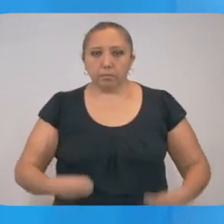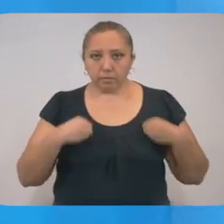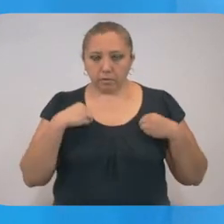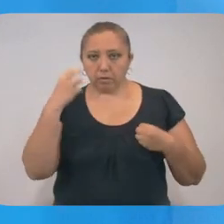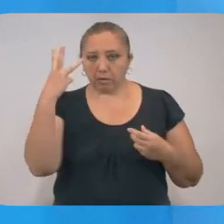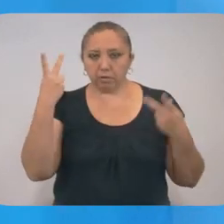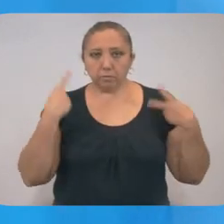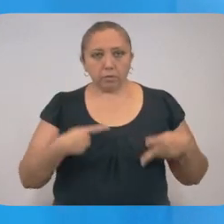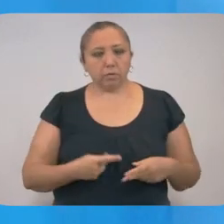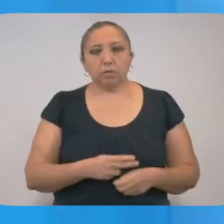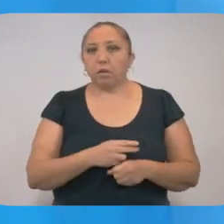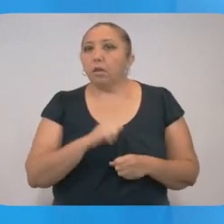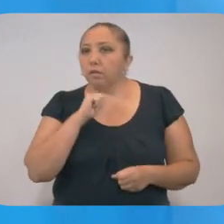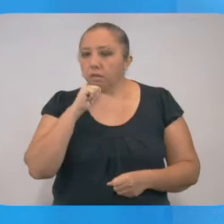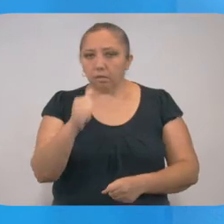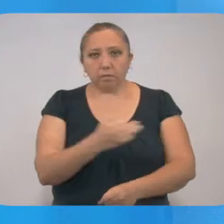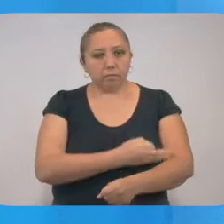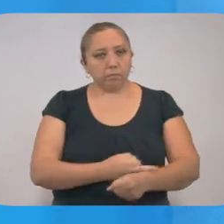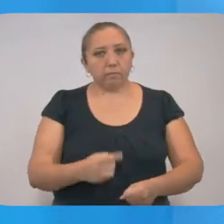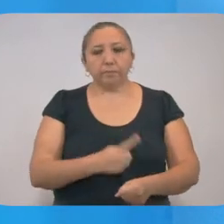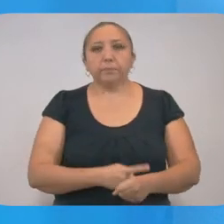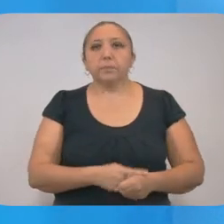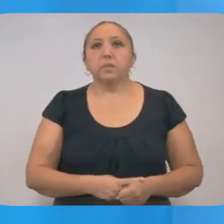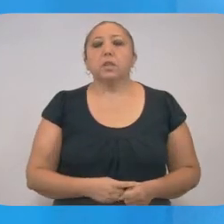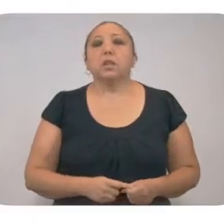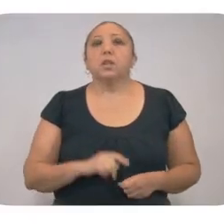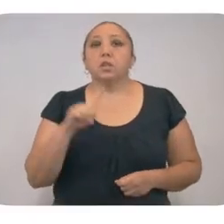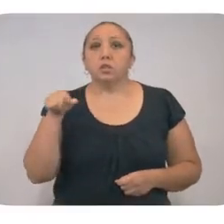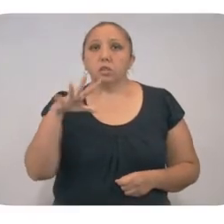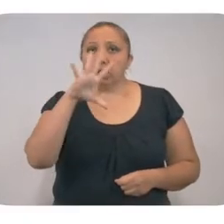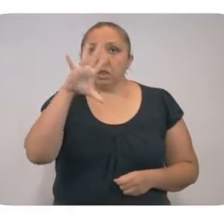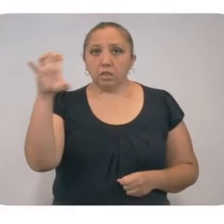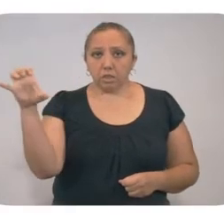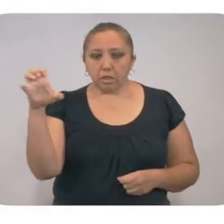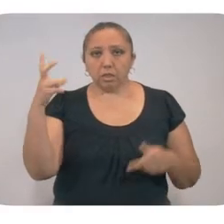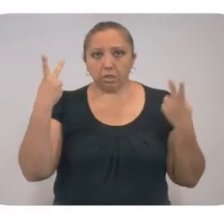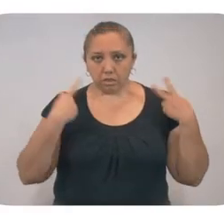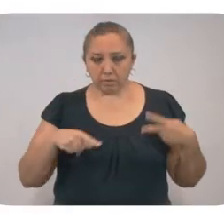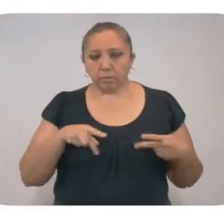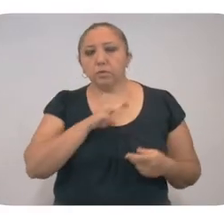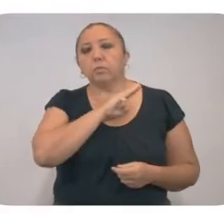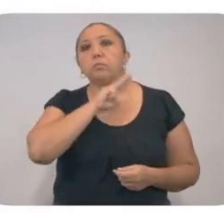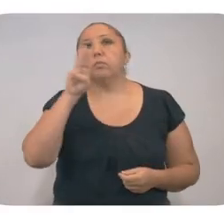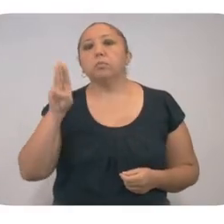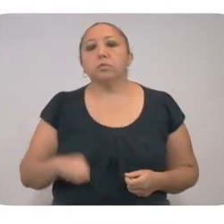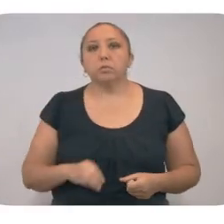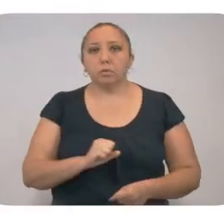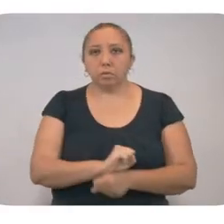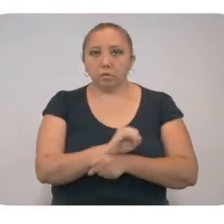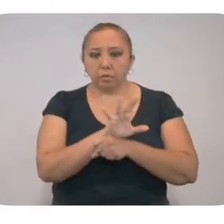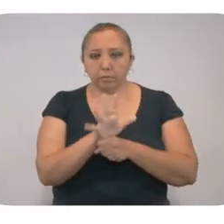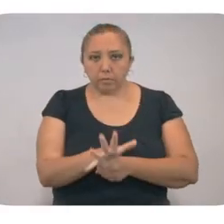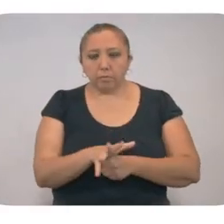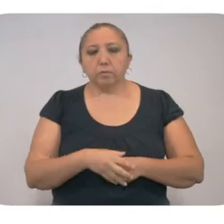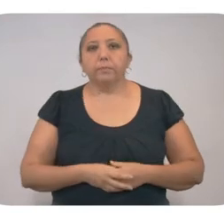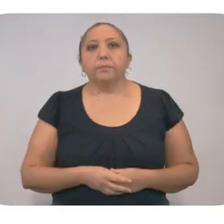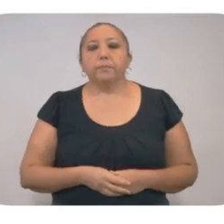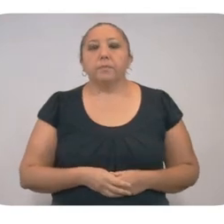personas, ninguna con síntomas. En total, son 500 las personas fallecidas a causa del coronavirus.